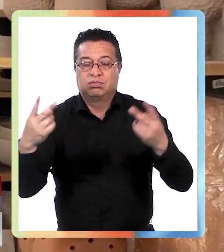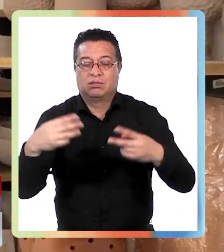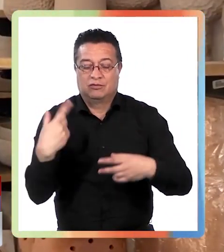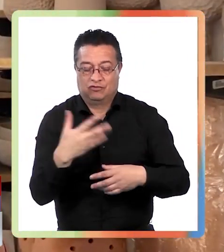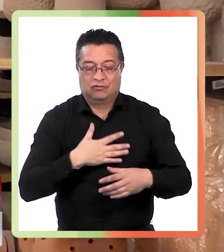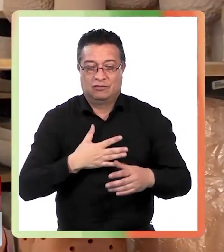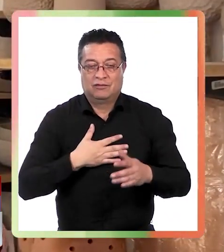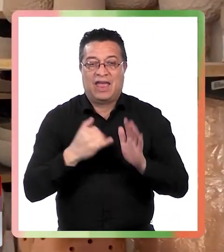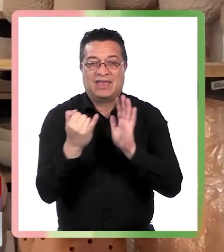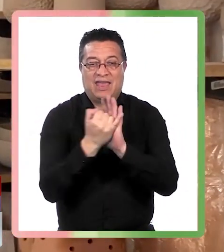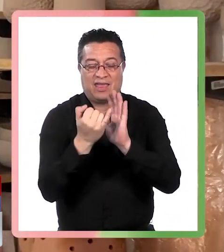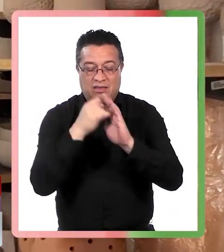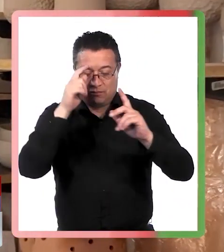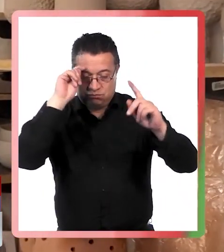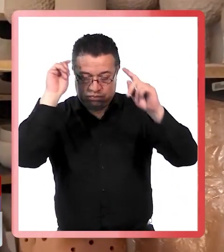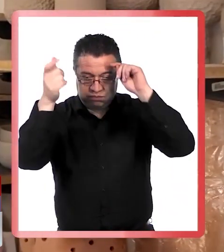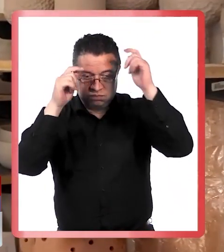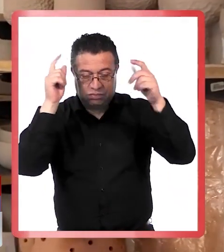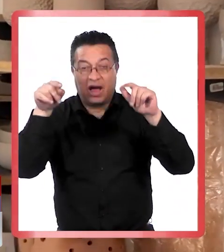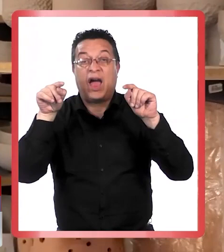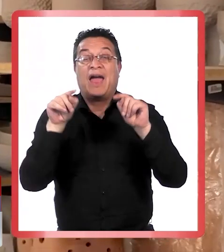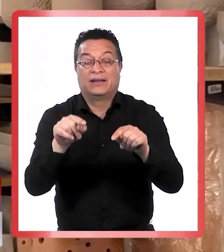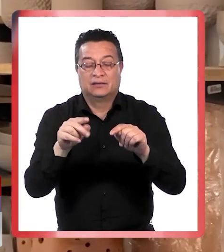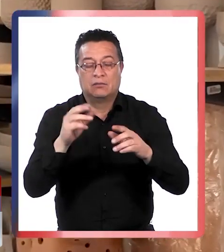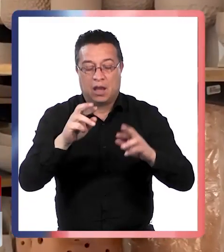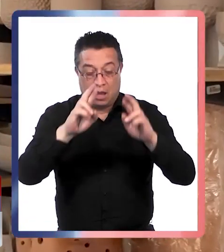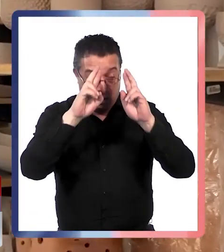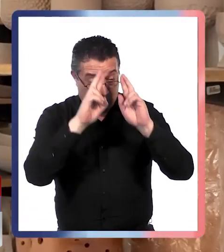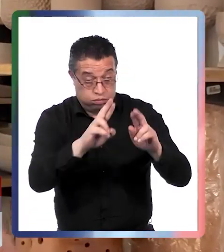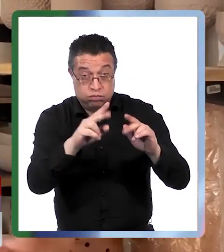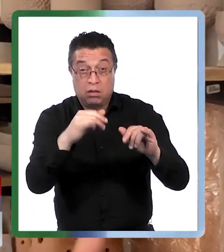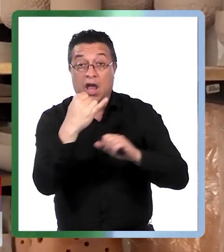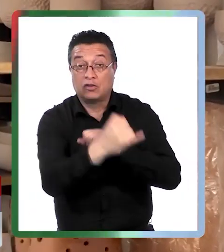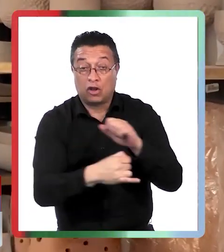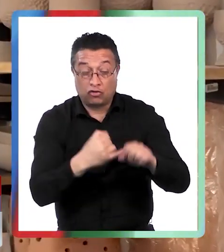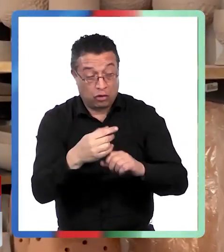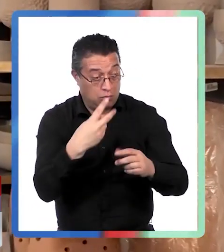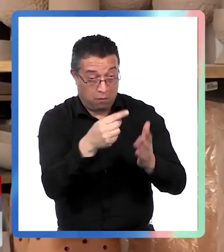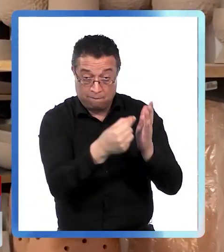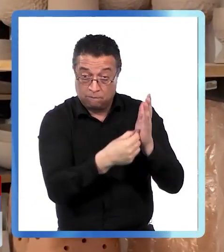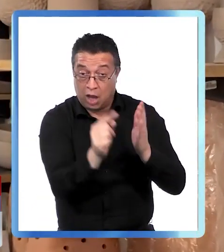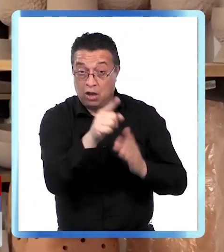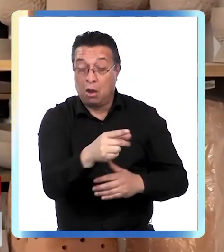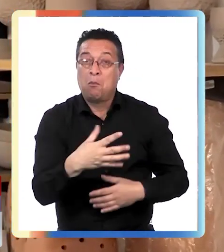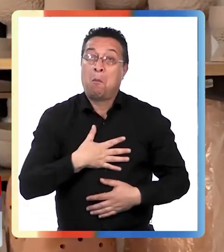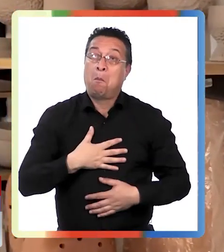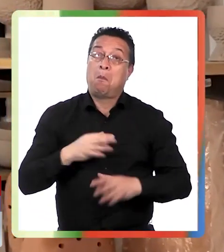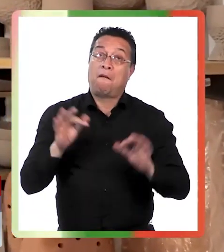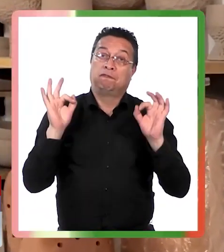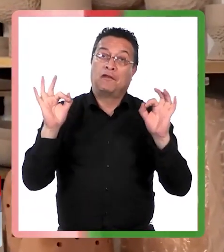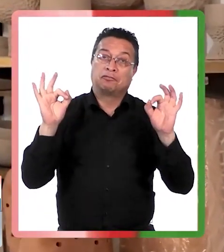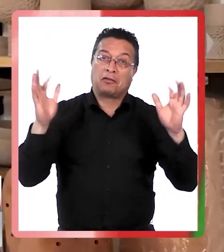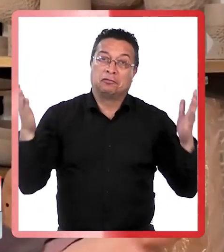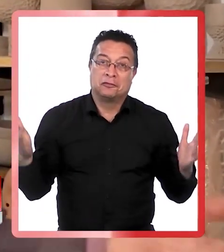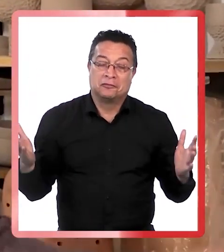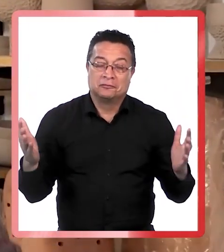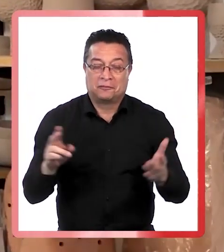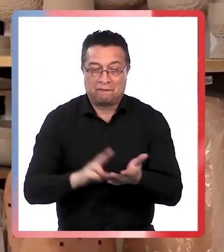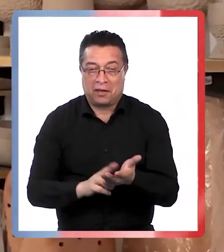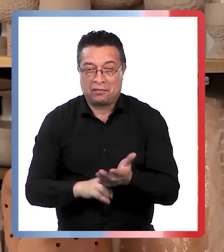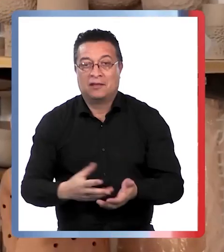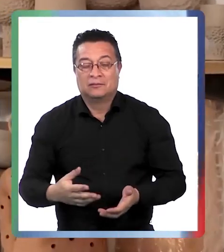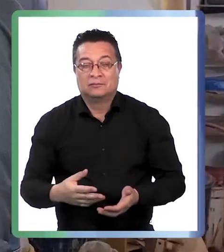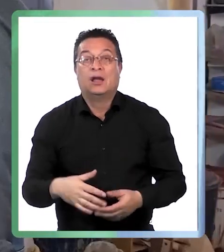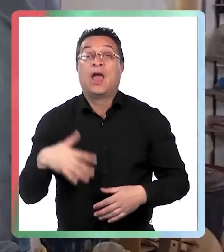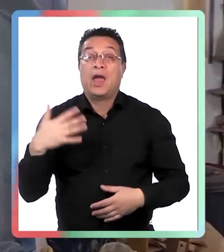nuestra identidad creadora y creo que te lo reconozcan internacionalmente es fantástico